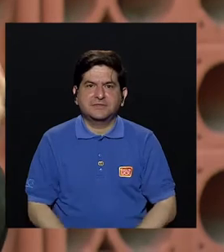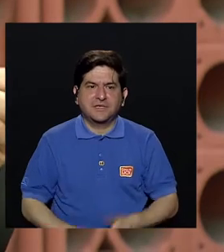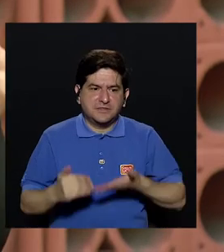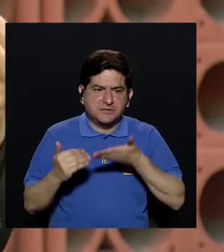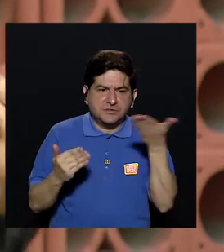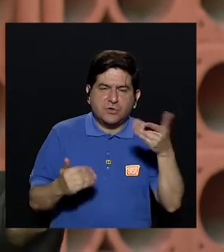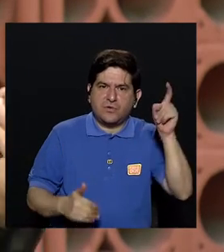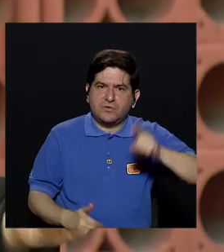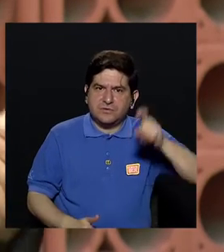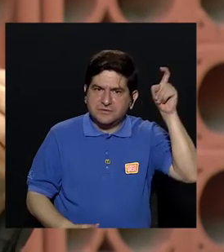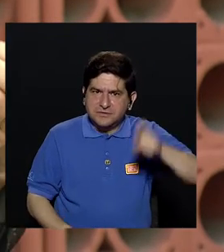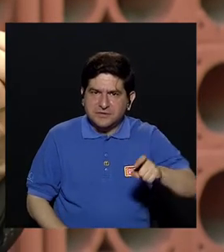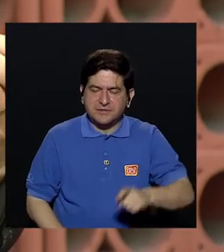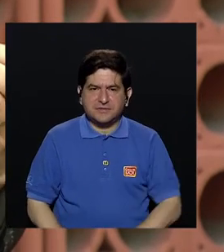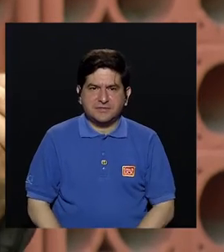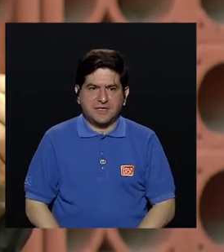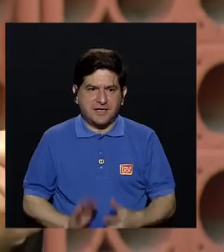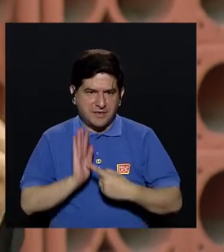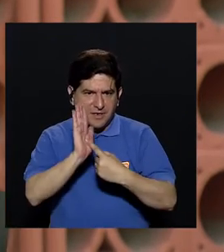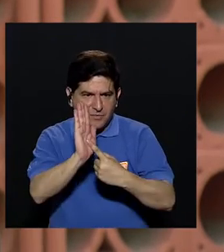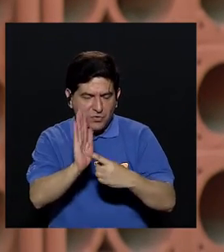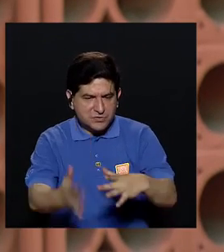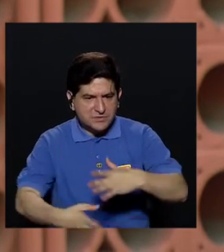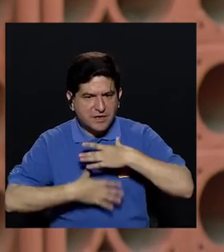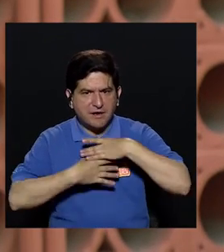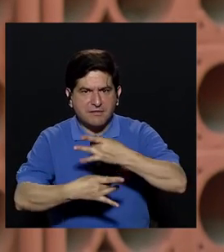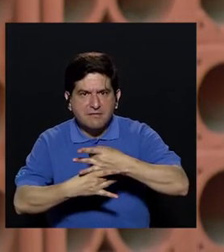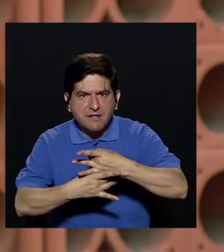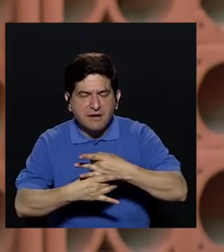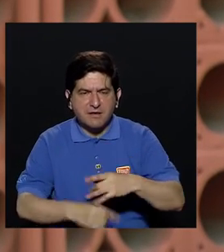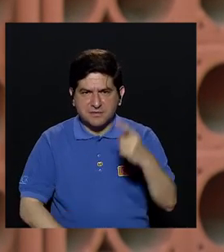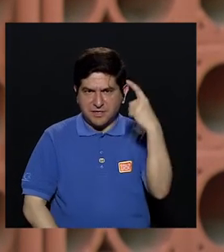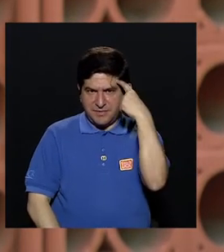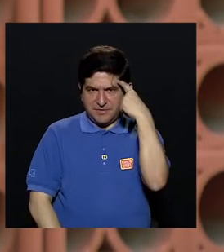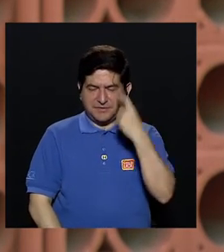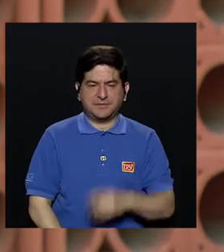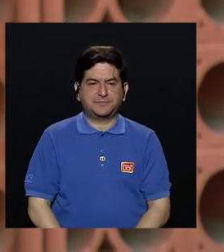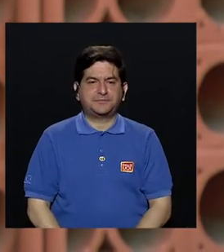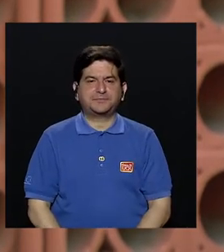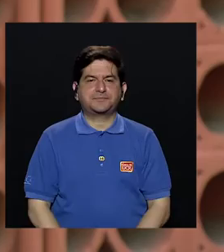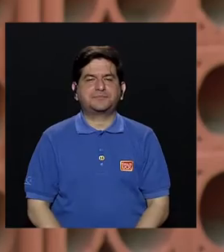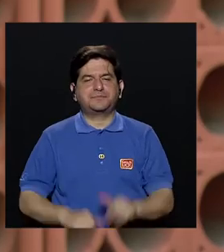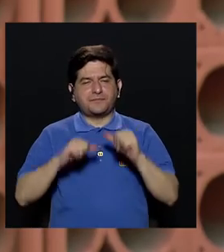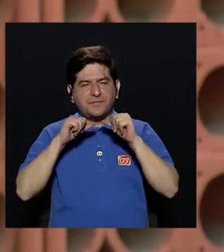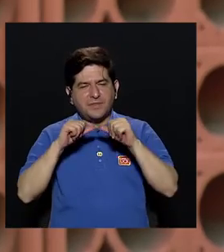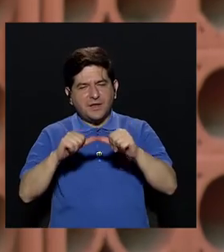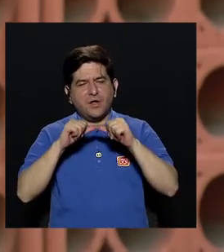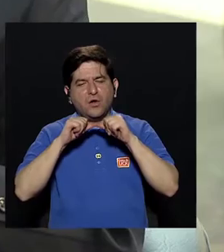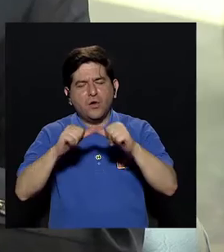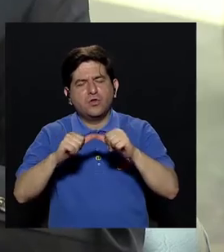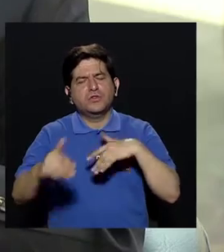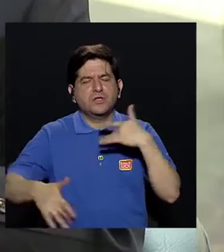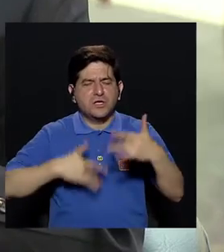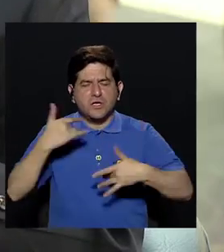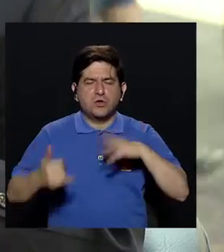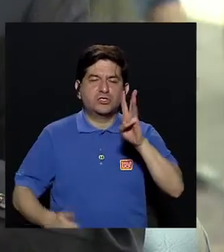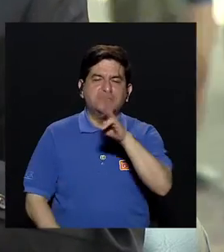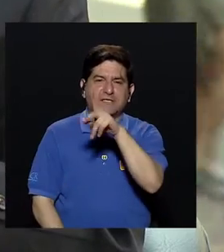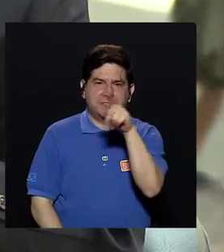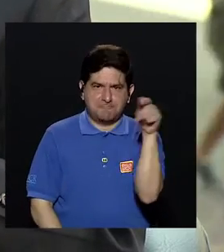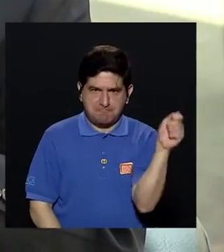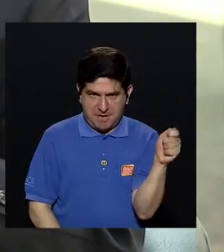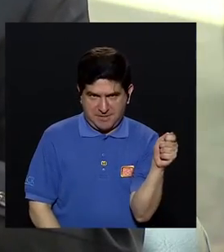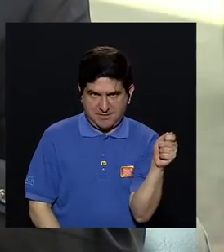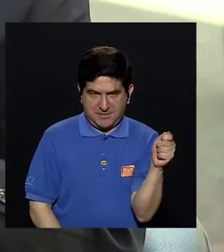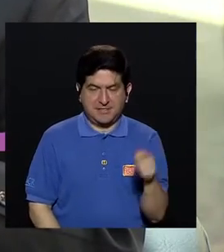¿qué serían las cosas que deberían ser evidentemente llamativas para tomar en cuenta? La persistencia de los síntomas por más de